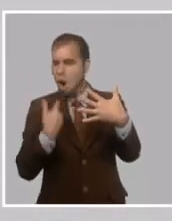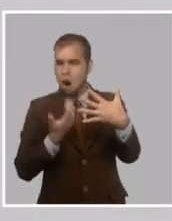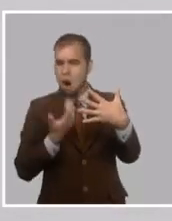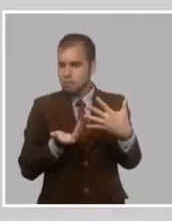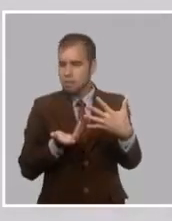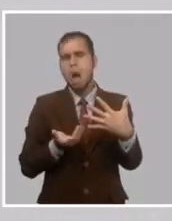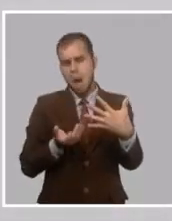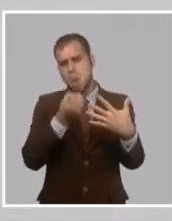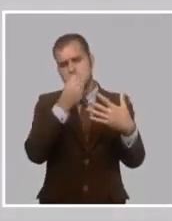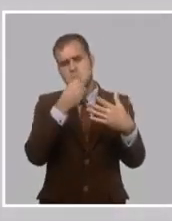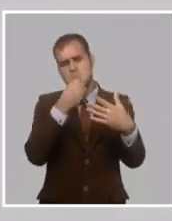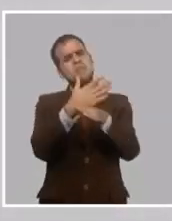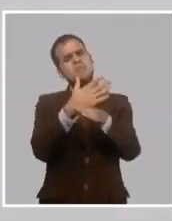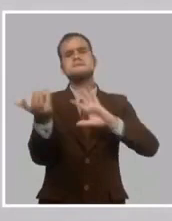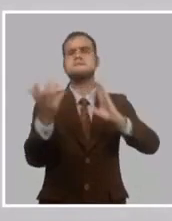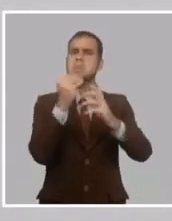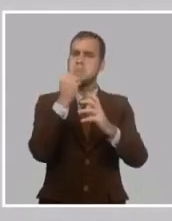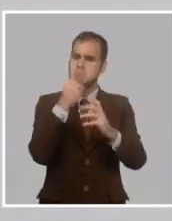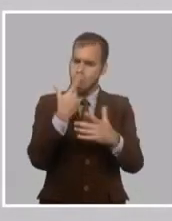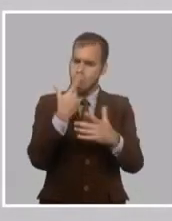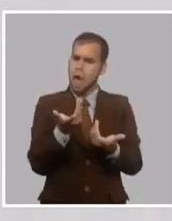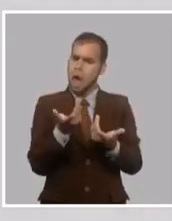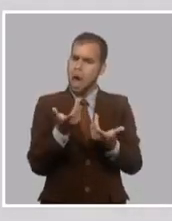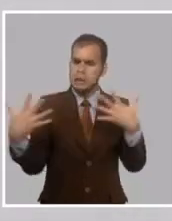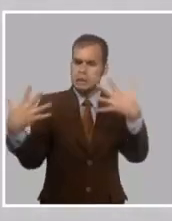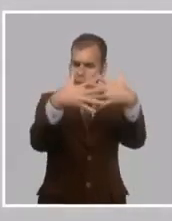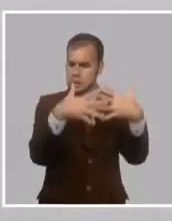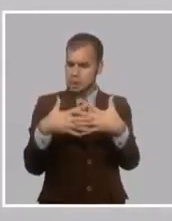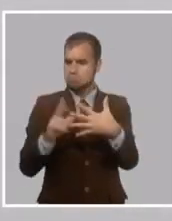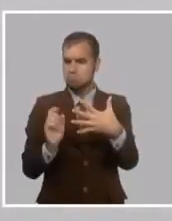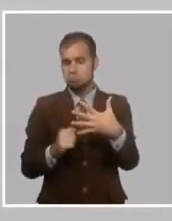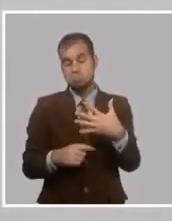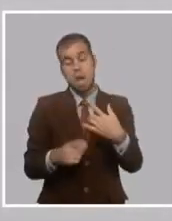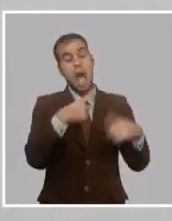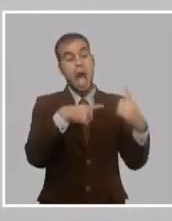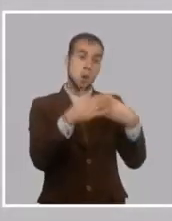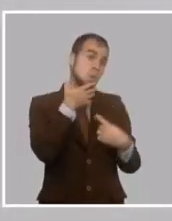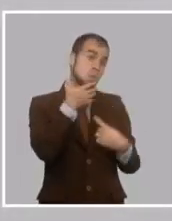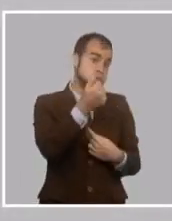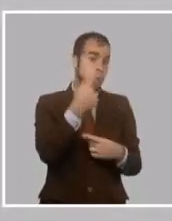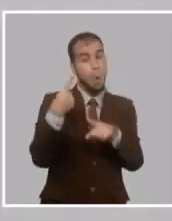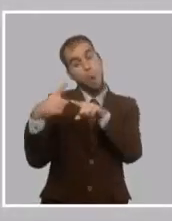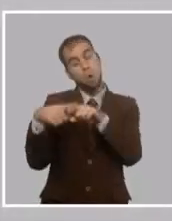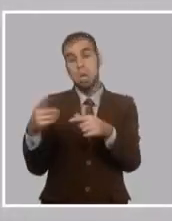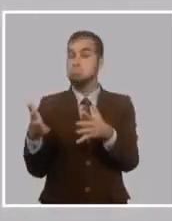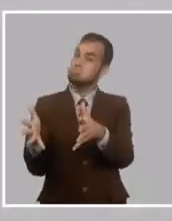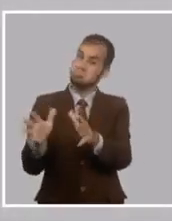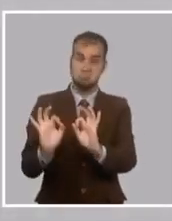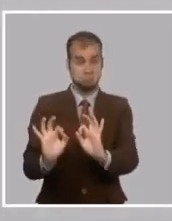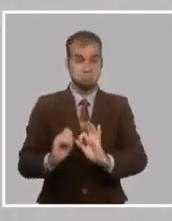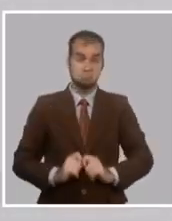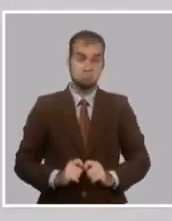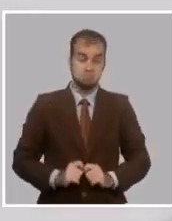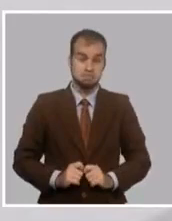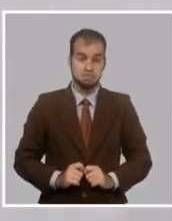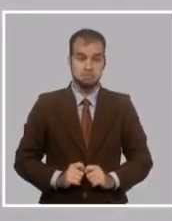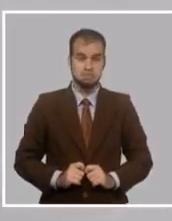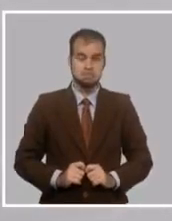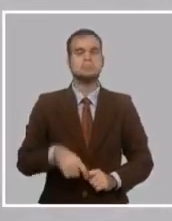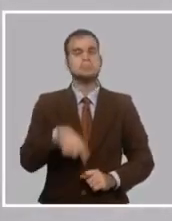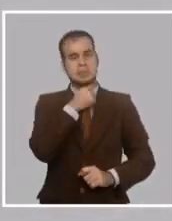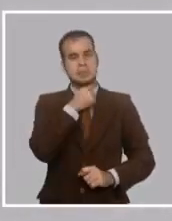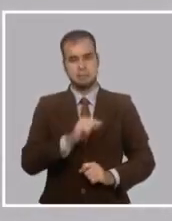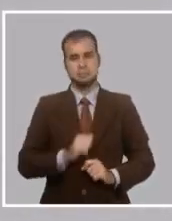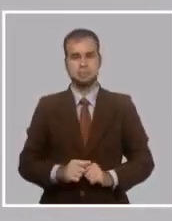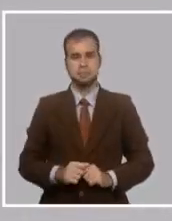de solucionarlo, algunas quizás más acertadas, otras quizás menos acertadas. Por ejemplo, los patriotas